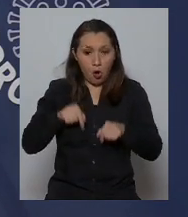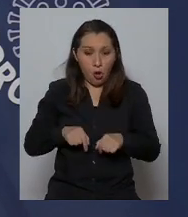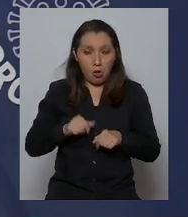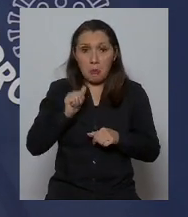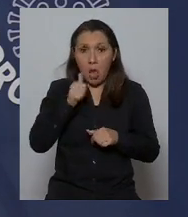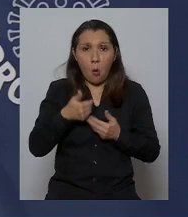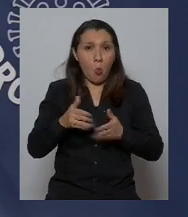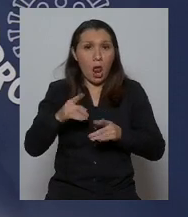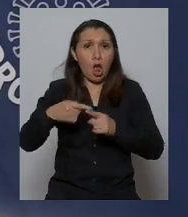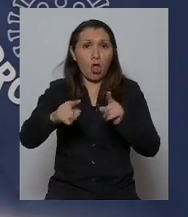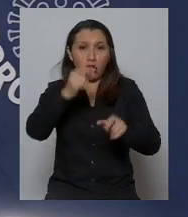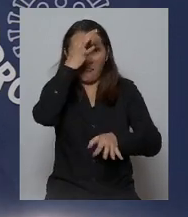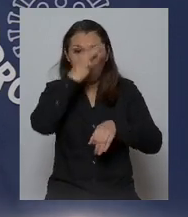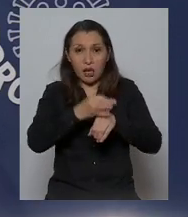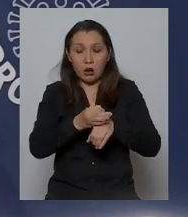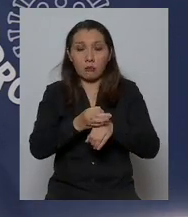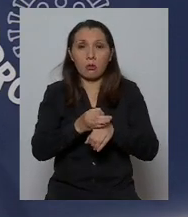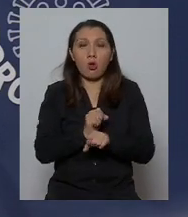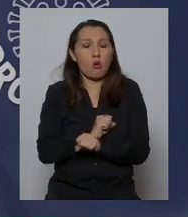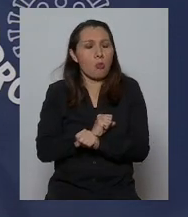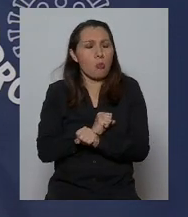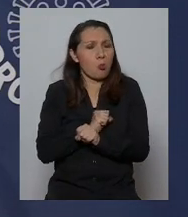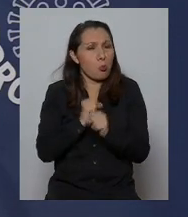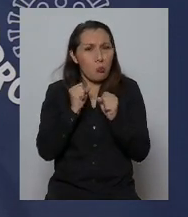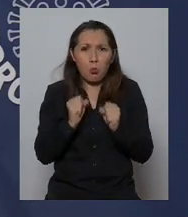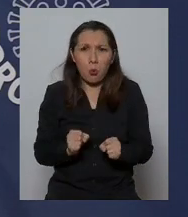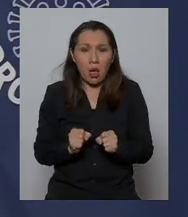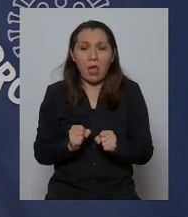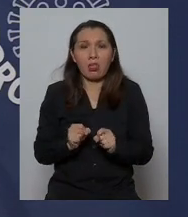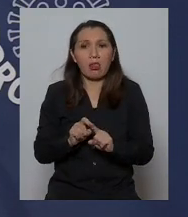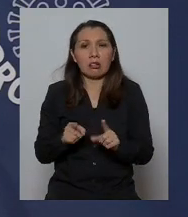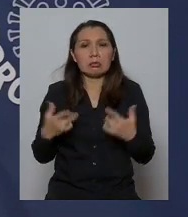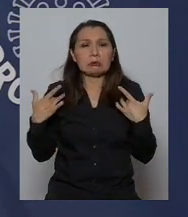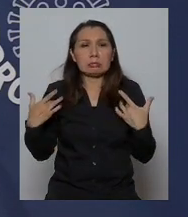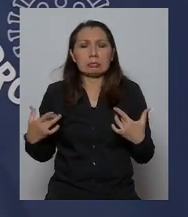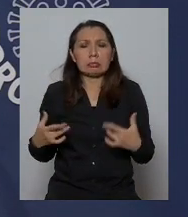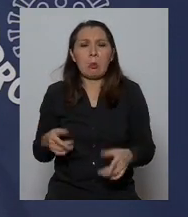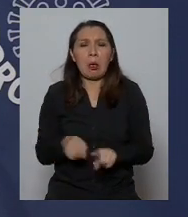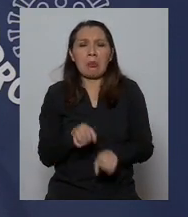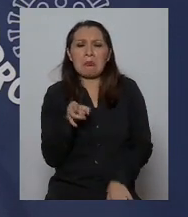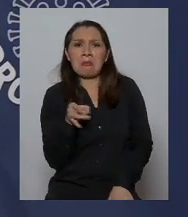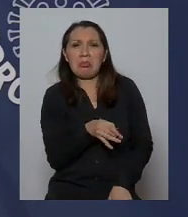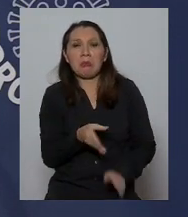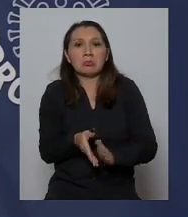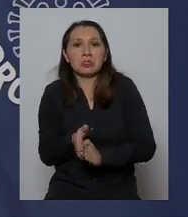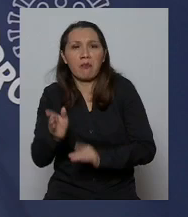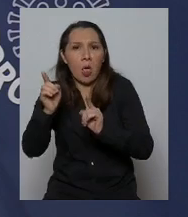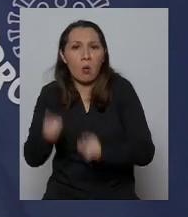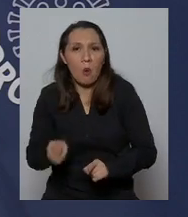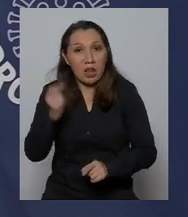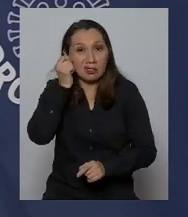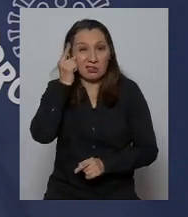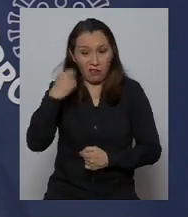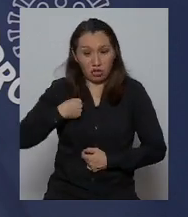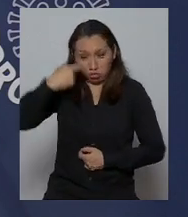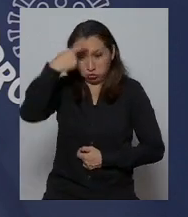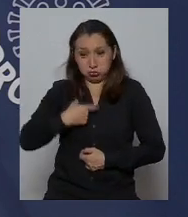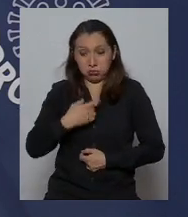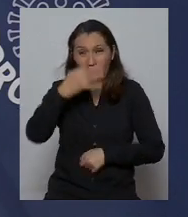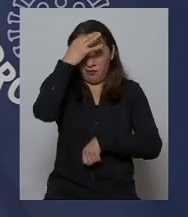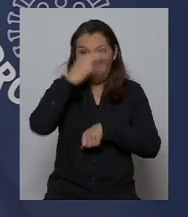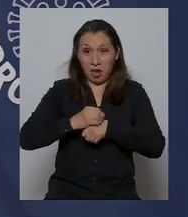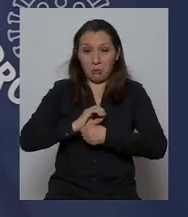mañana cualquier otra enfermedad no hagan una acción dolosa vale decir sabiéndose enfermos